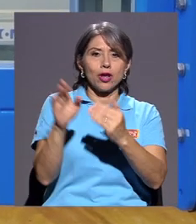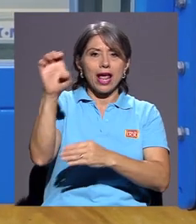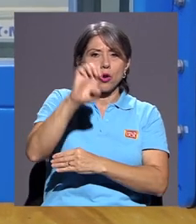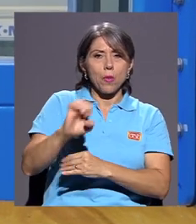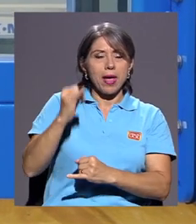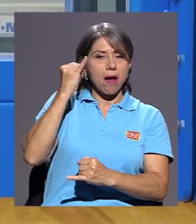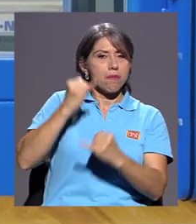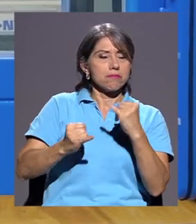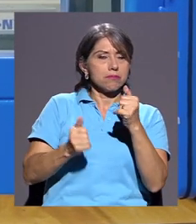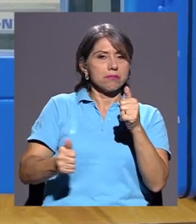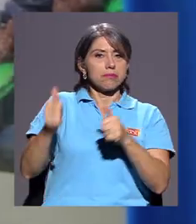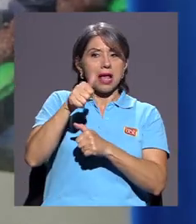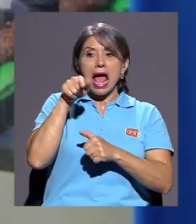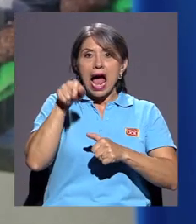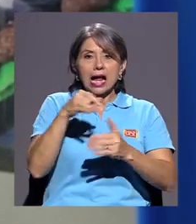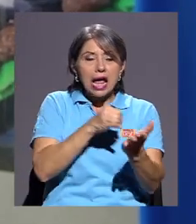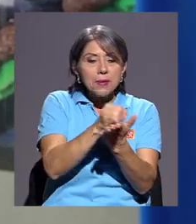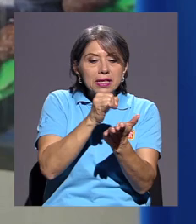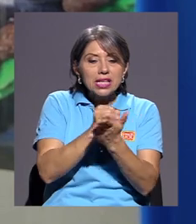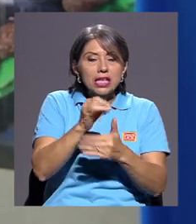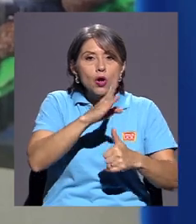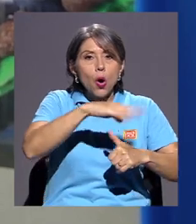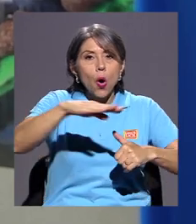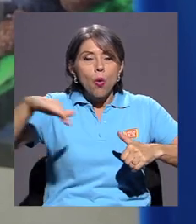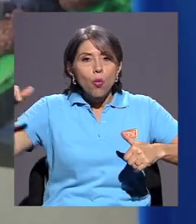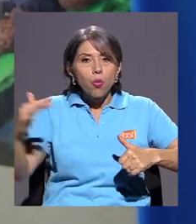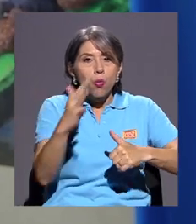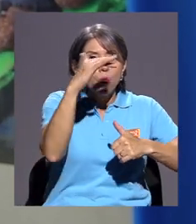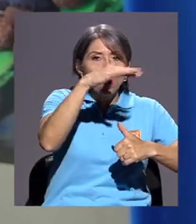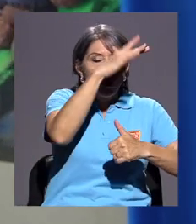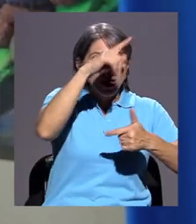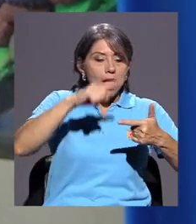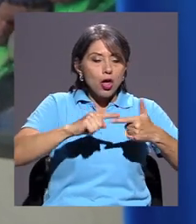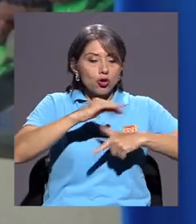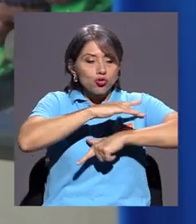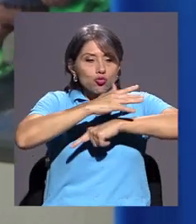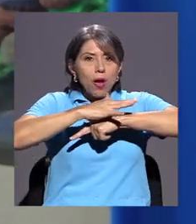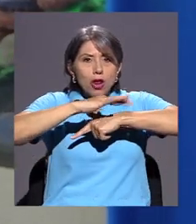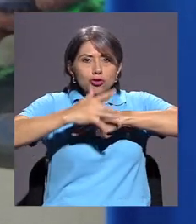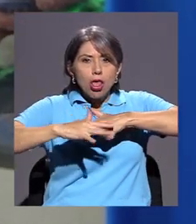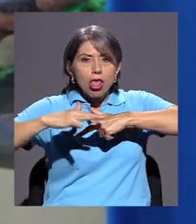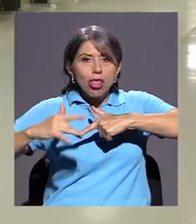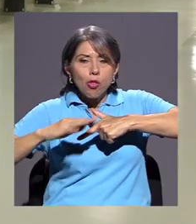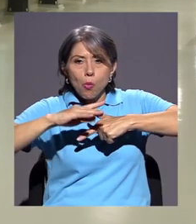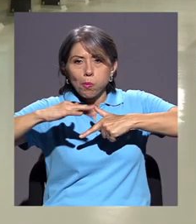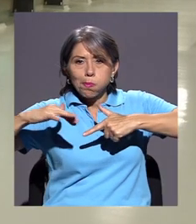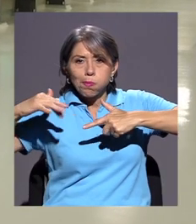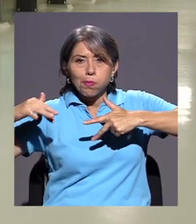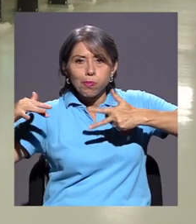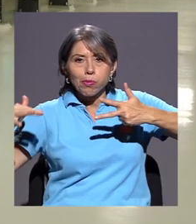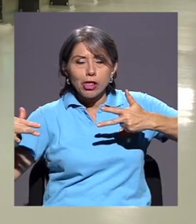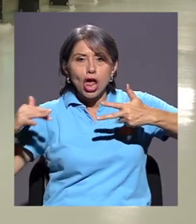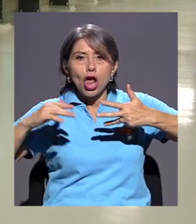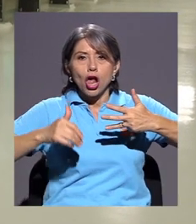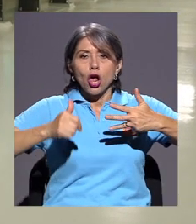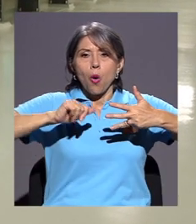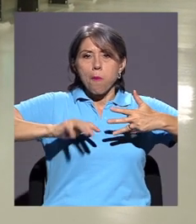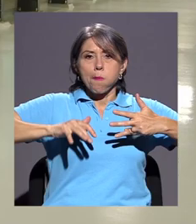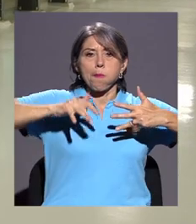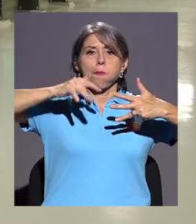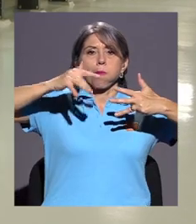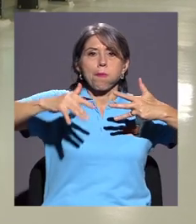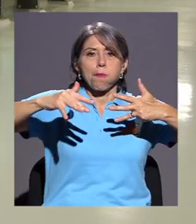se realiza investigación sobre oleaje, peligros de erosión de los suelos y transporte de sedimentos, zonas de